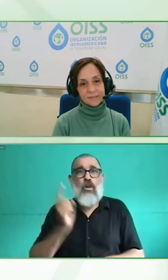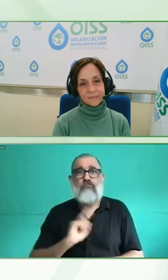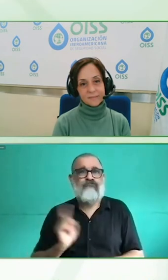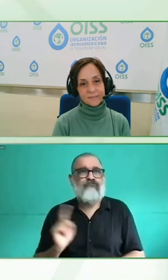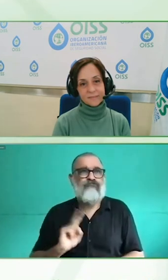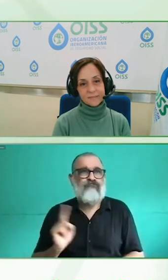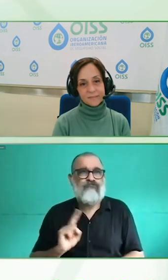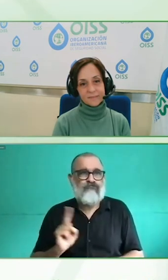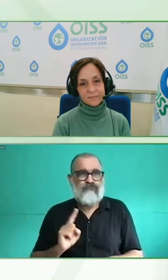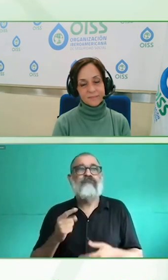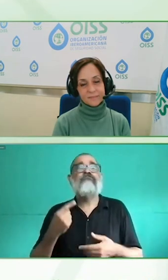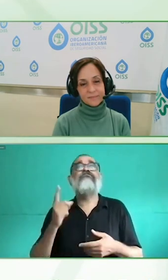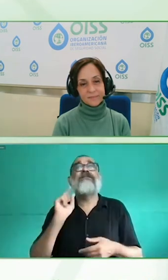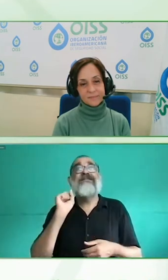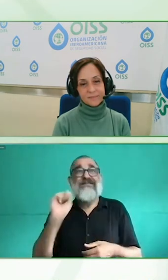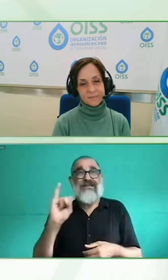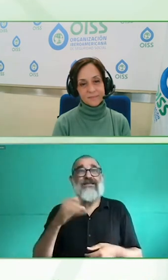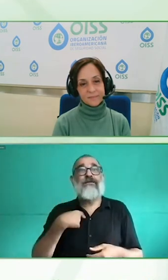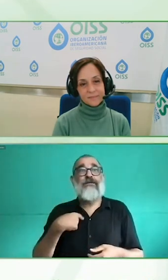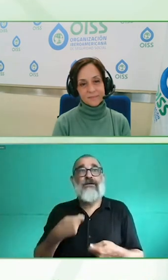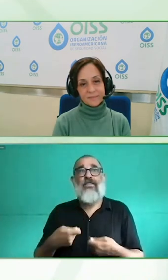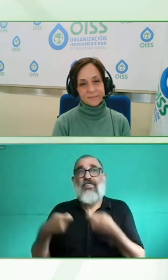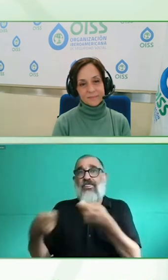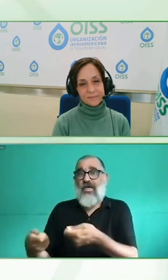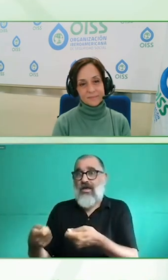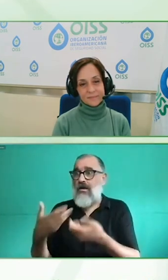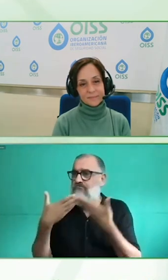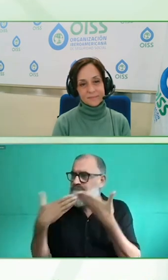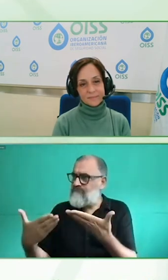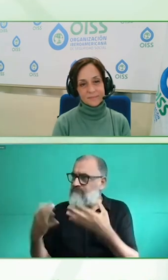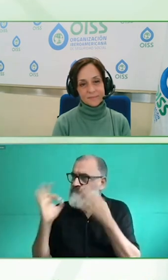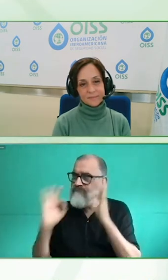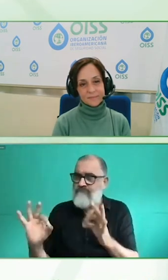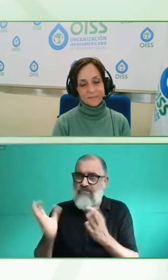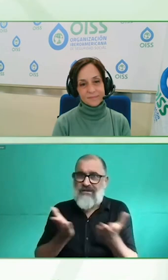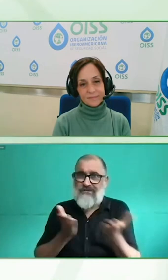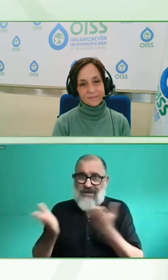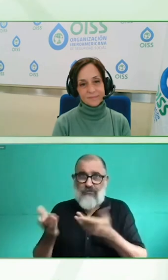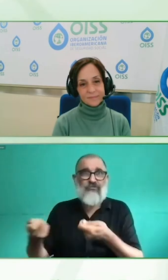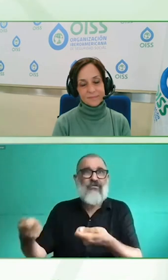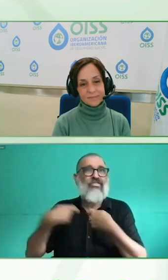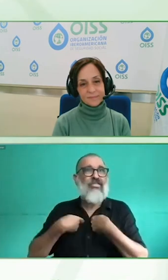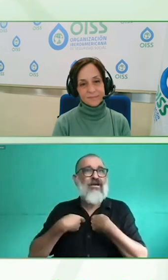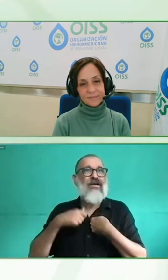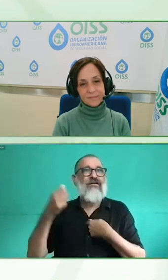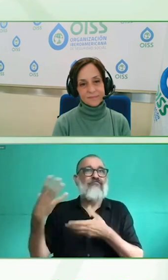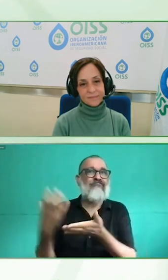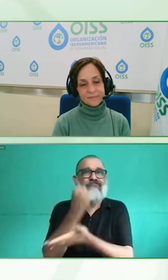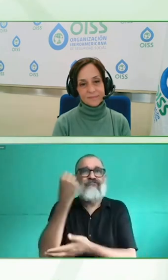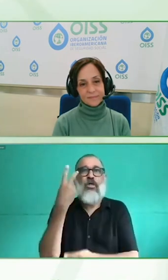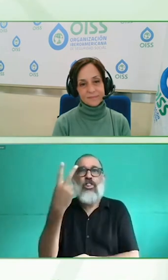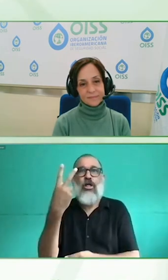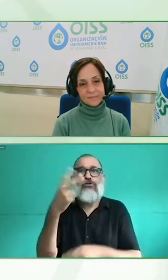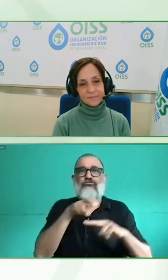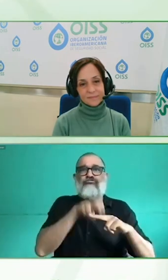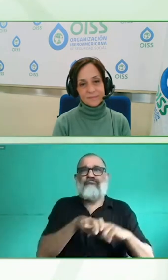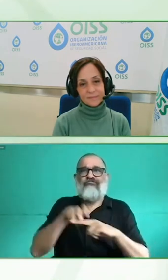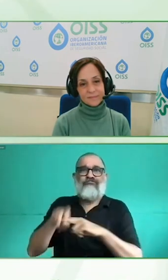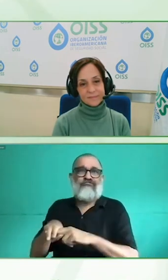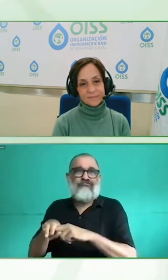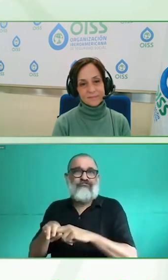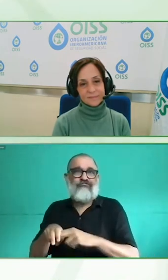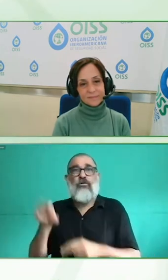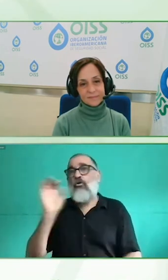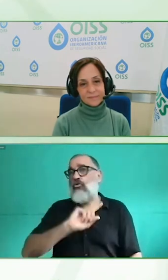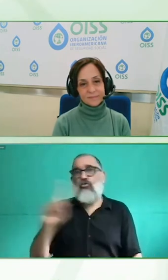Y ese agente también entendía chat, con lo cual estabas gastando mucho más, es mucho más caro atender a alguien en forma telefónica que hacerlo por chat y